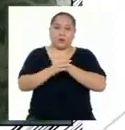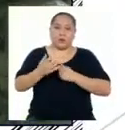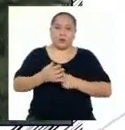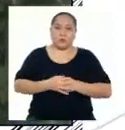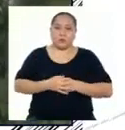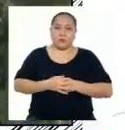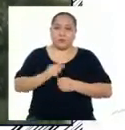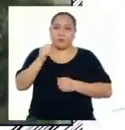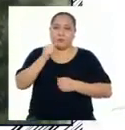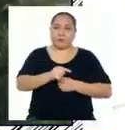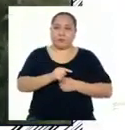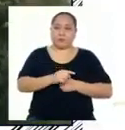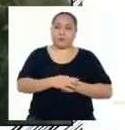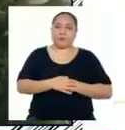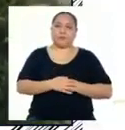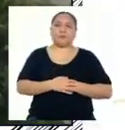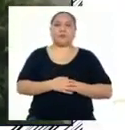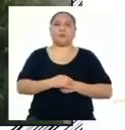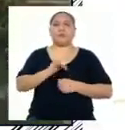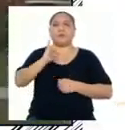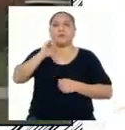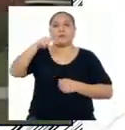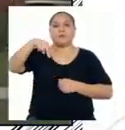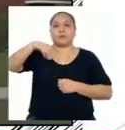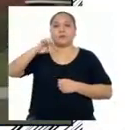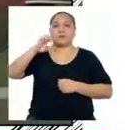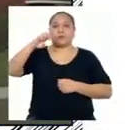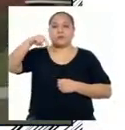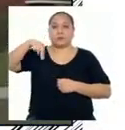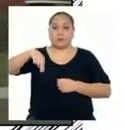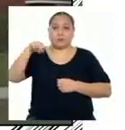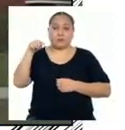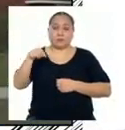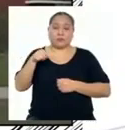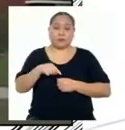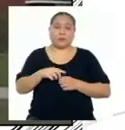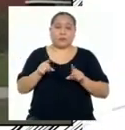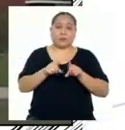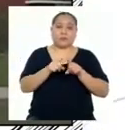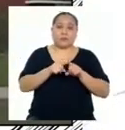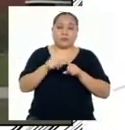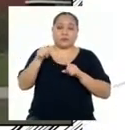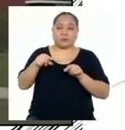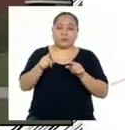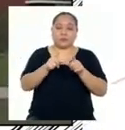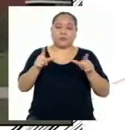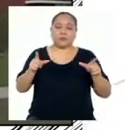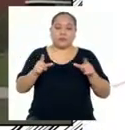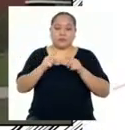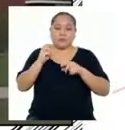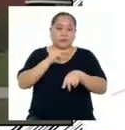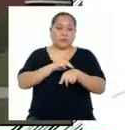En el Instituto de Enfermedades Neoplásicas El IPEN cuenta con un centro de medicina nuclear